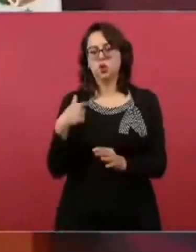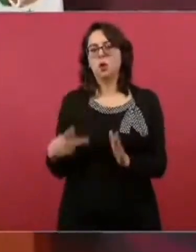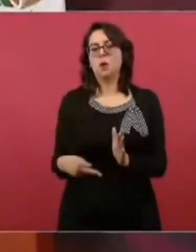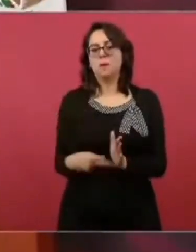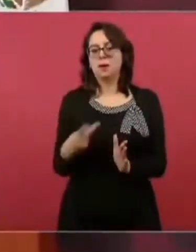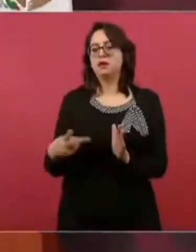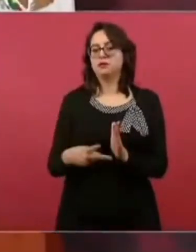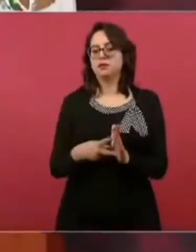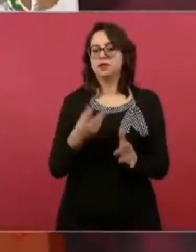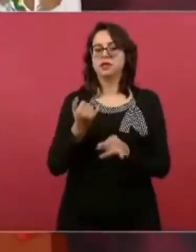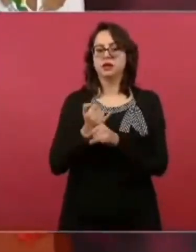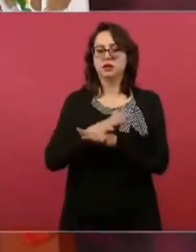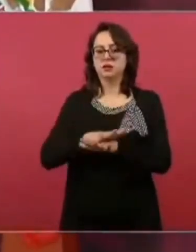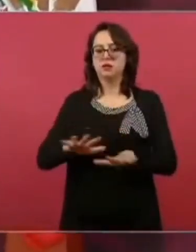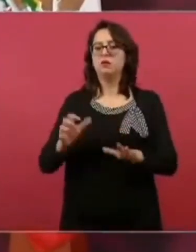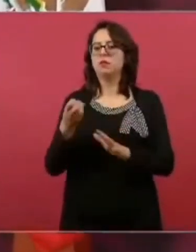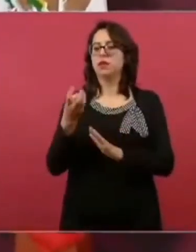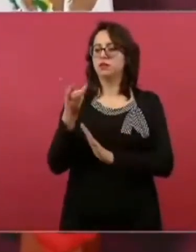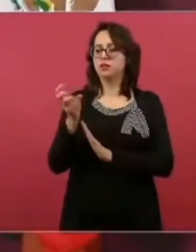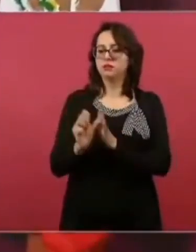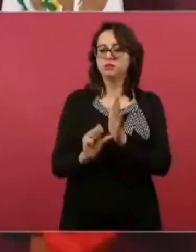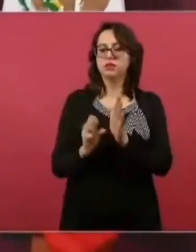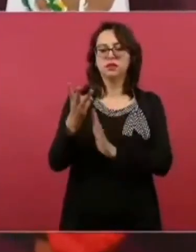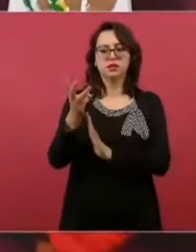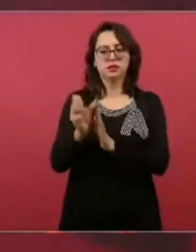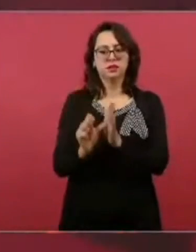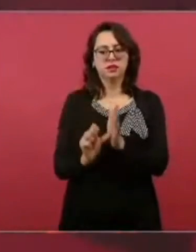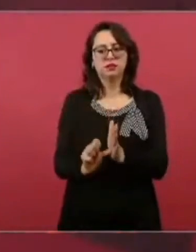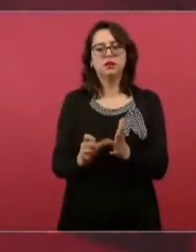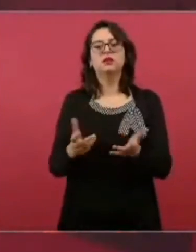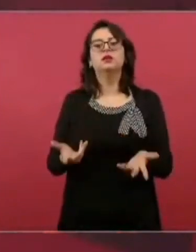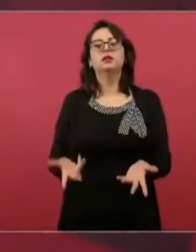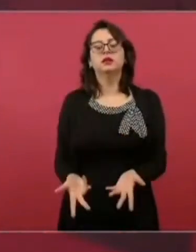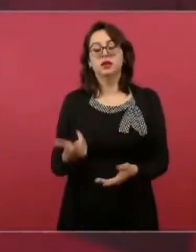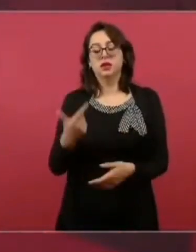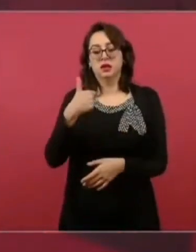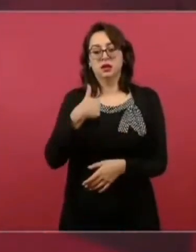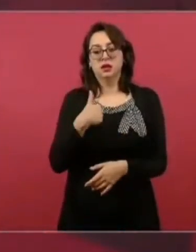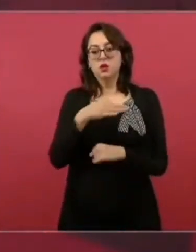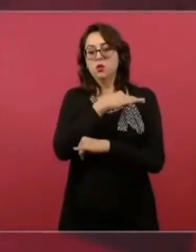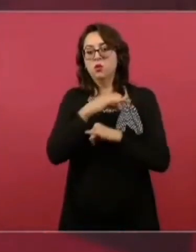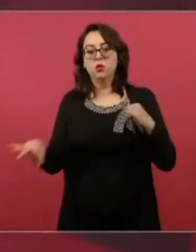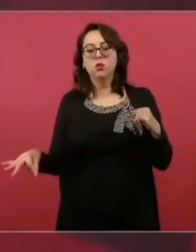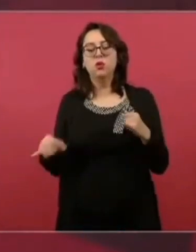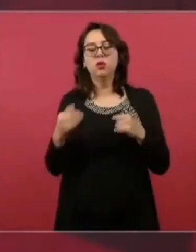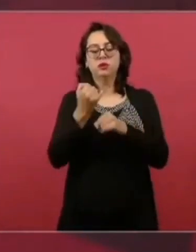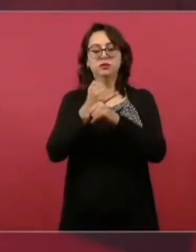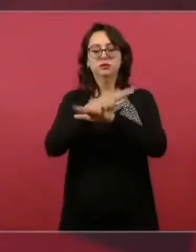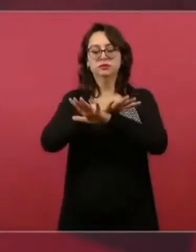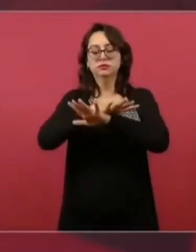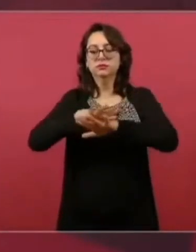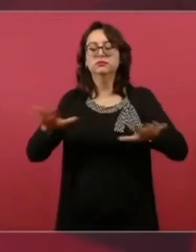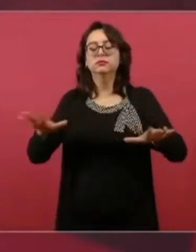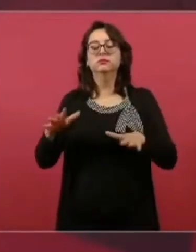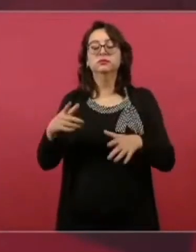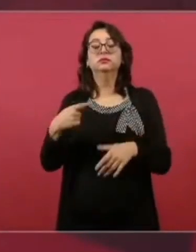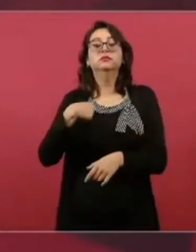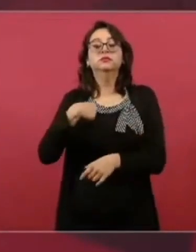Y lo último que puse fue agradecer